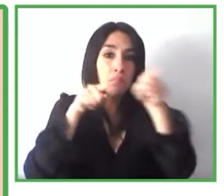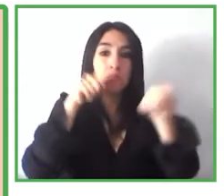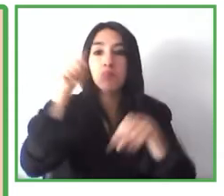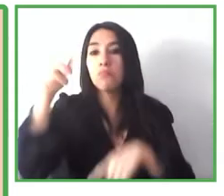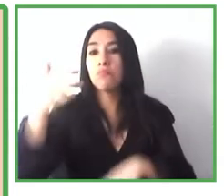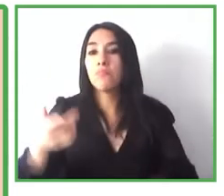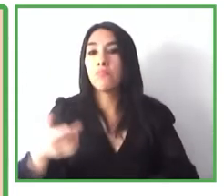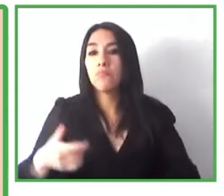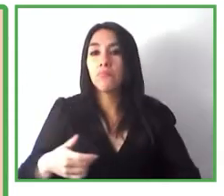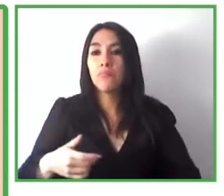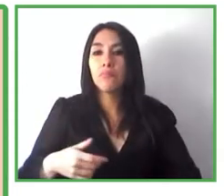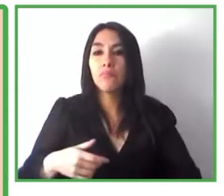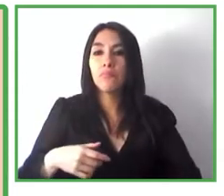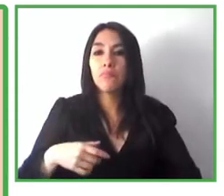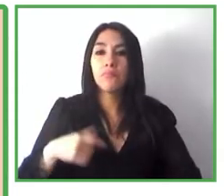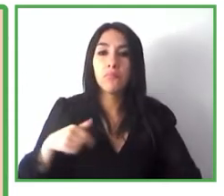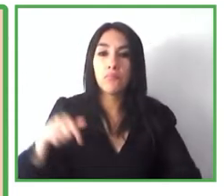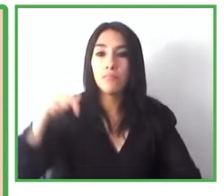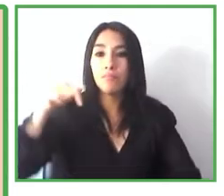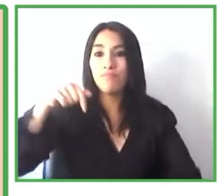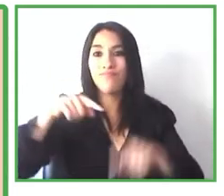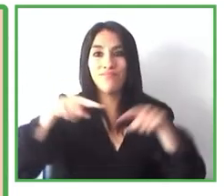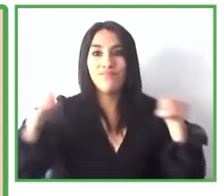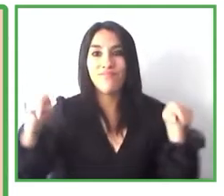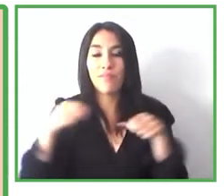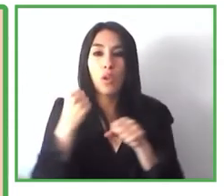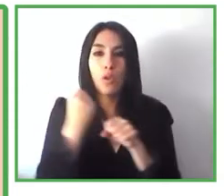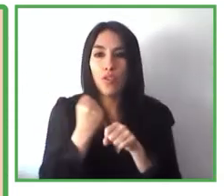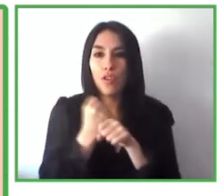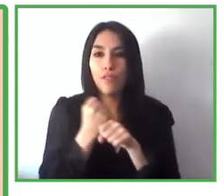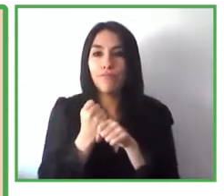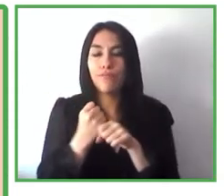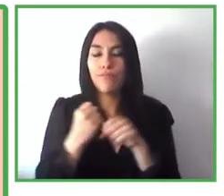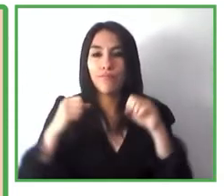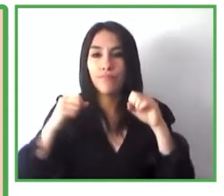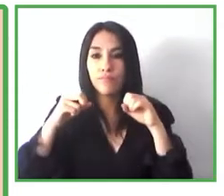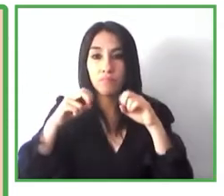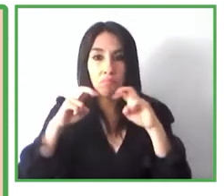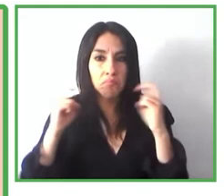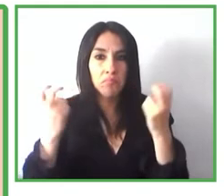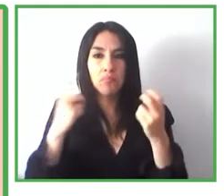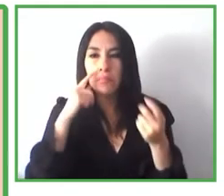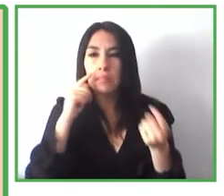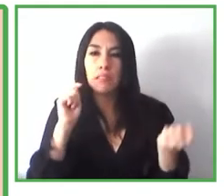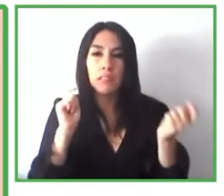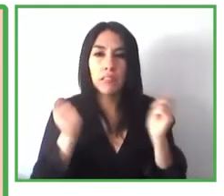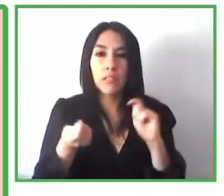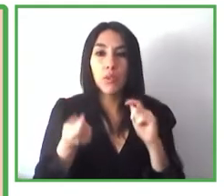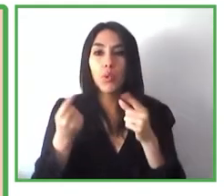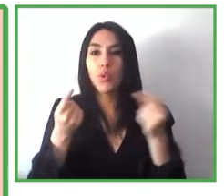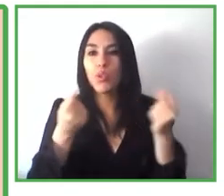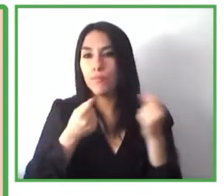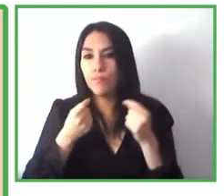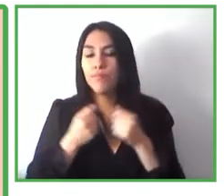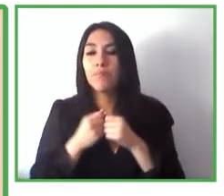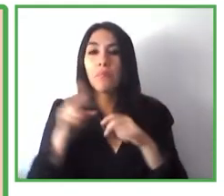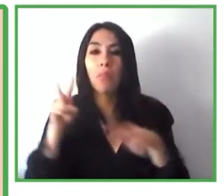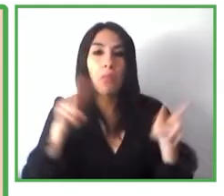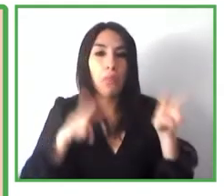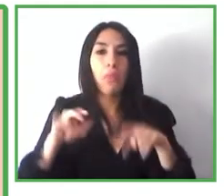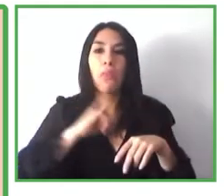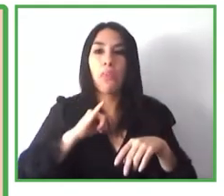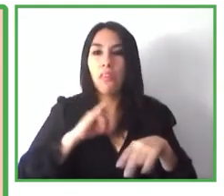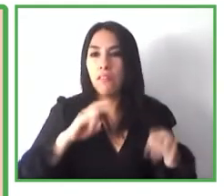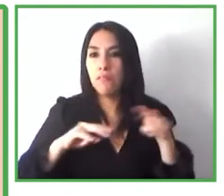interiorismo a través del análisis de los cambios que se producen en la percepción en la emoción y en el comportamiento